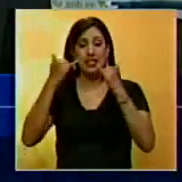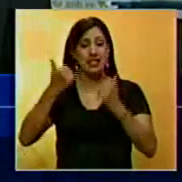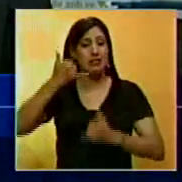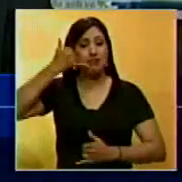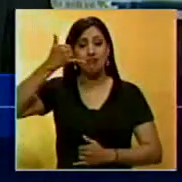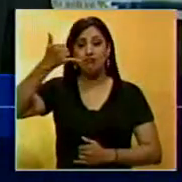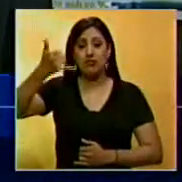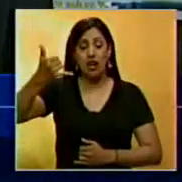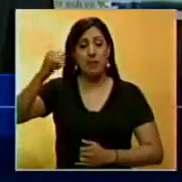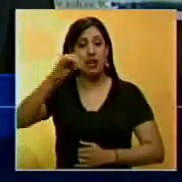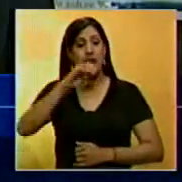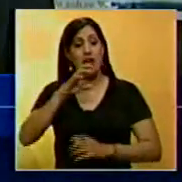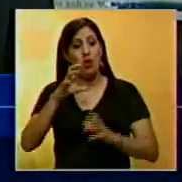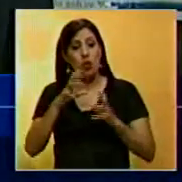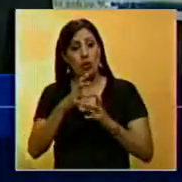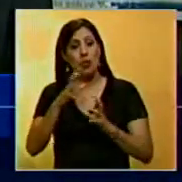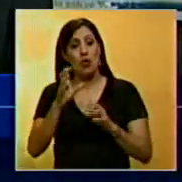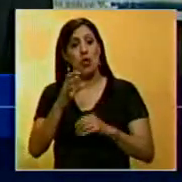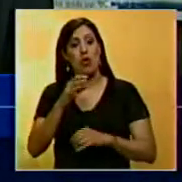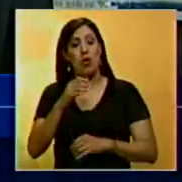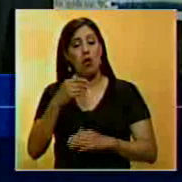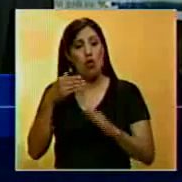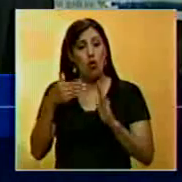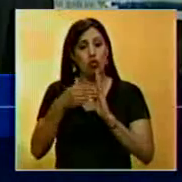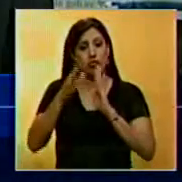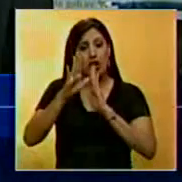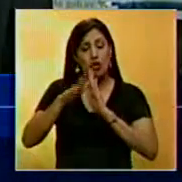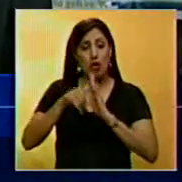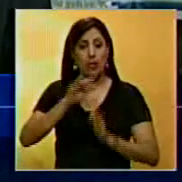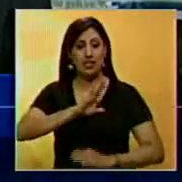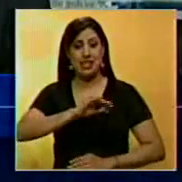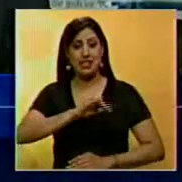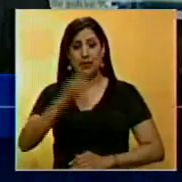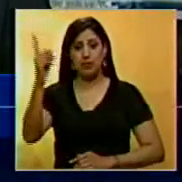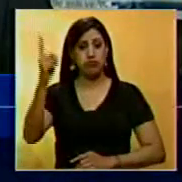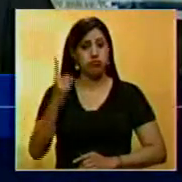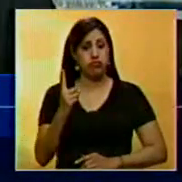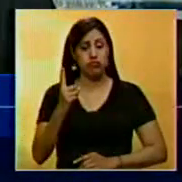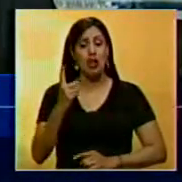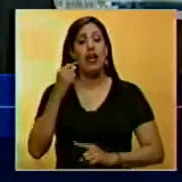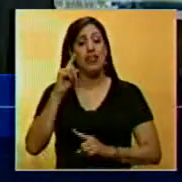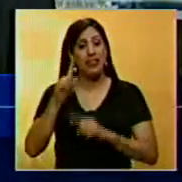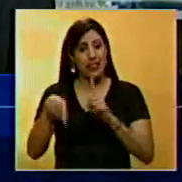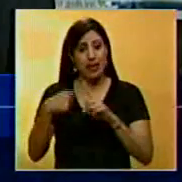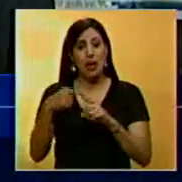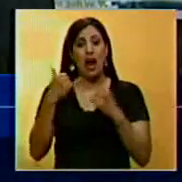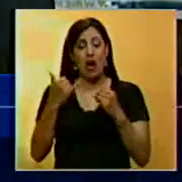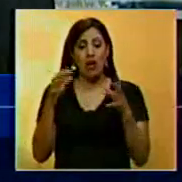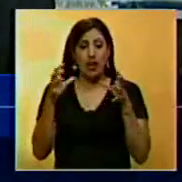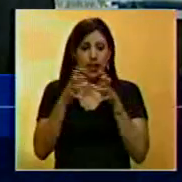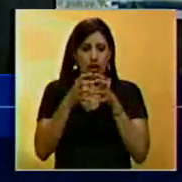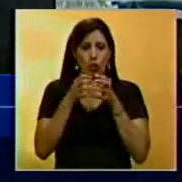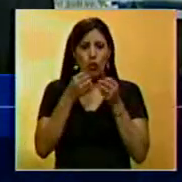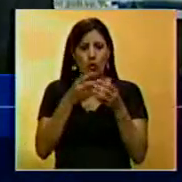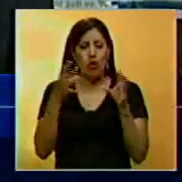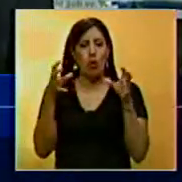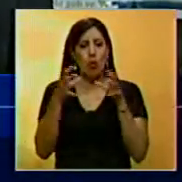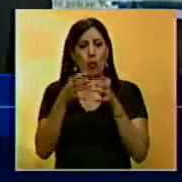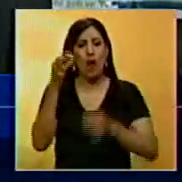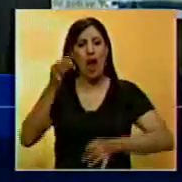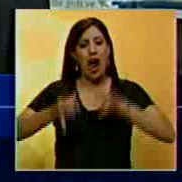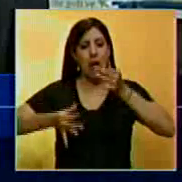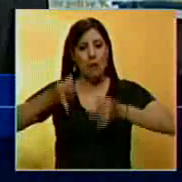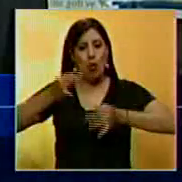con la gente de la División Nacional contra Hurtos del 6-CPC y se está reuniendo con su equipo de